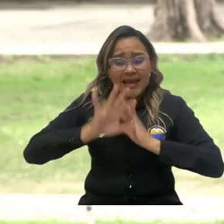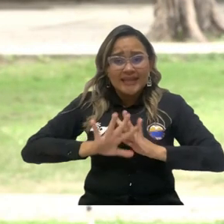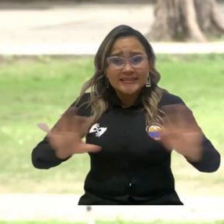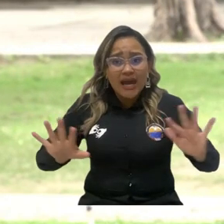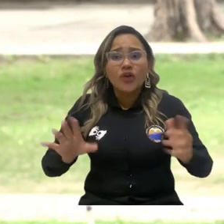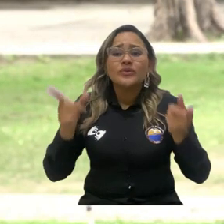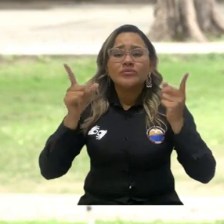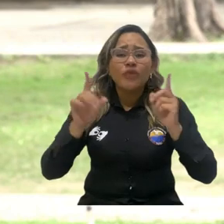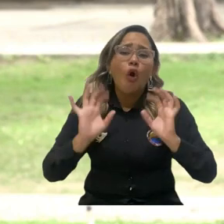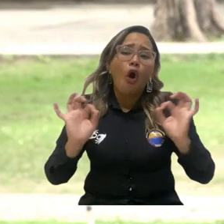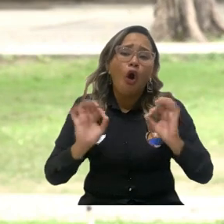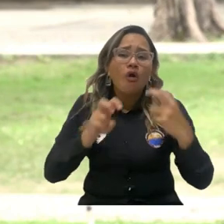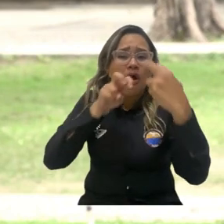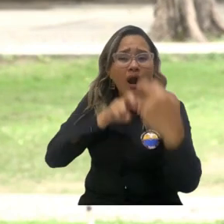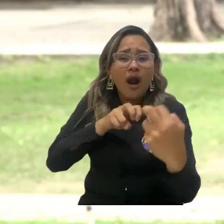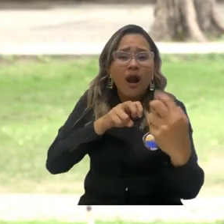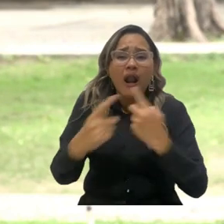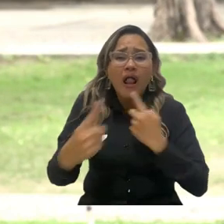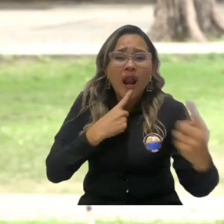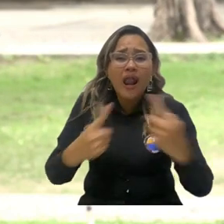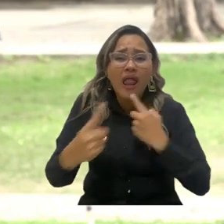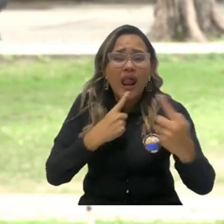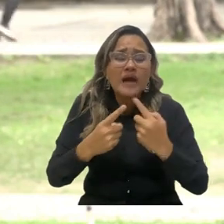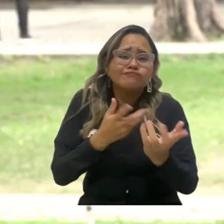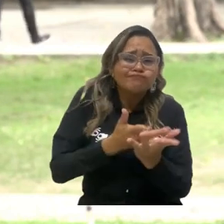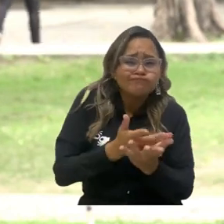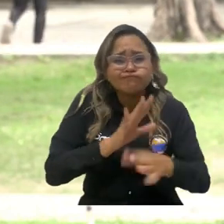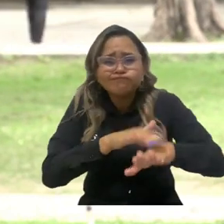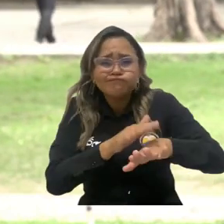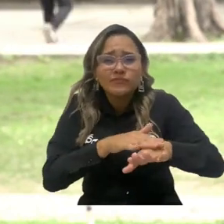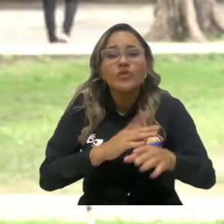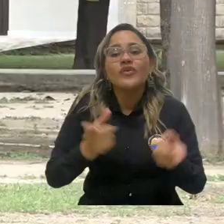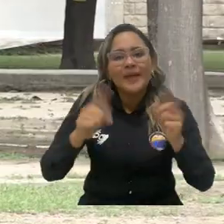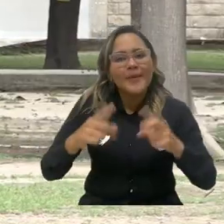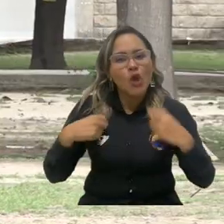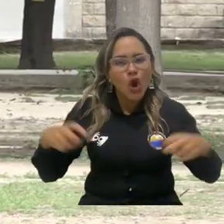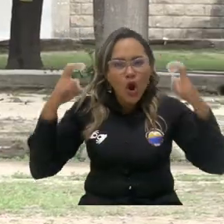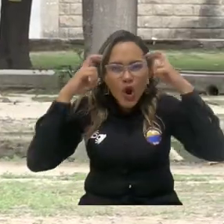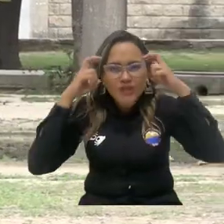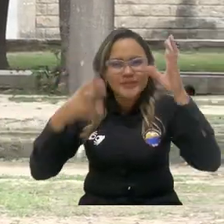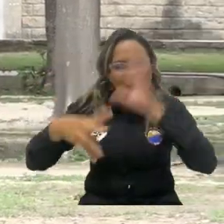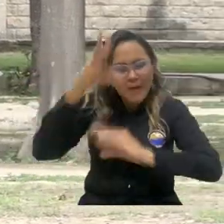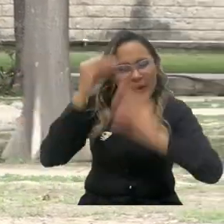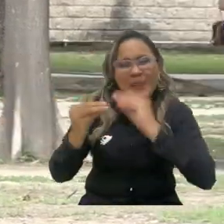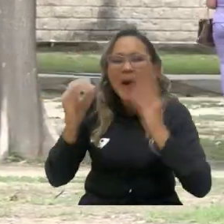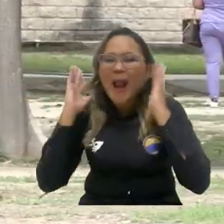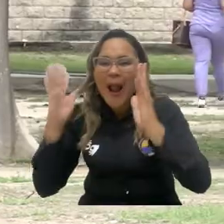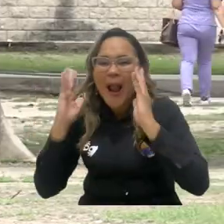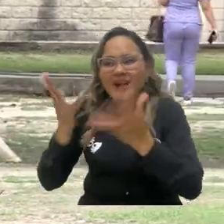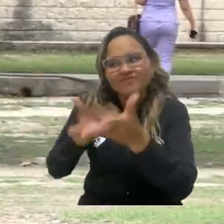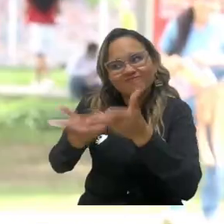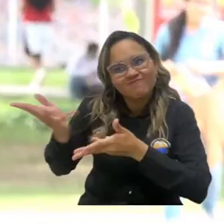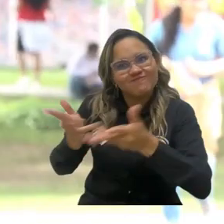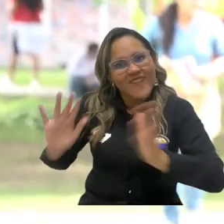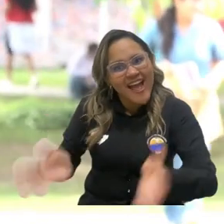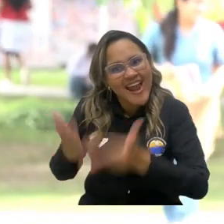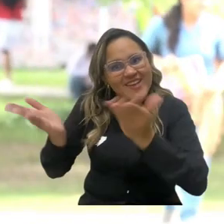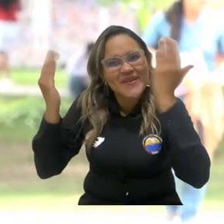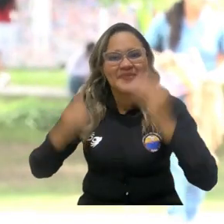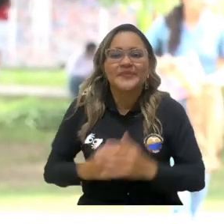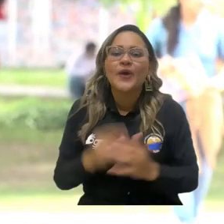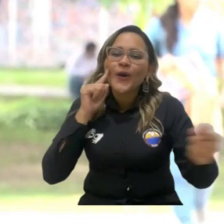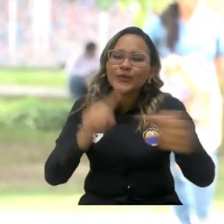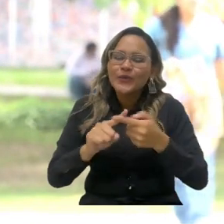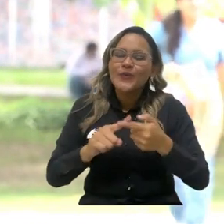solamente en forma de psicoterapia, sino inclusive hablando con una persona podemos darle de nuestro conocimiento de lo que hemos aprendido. Fomentar